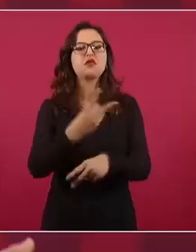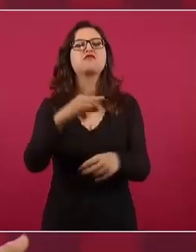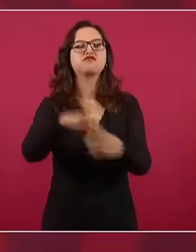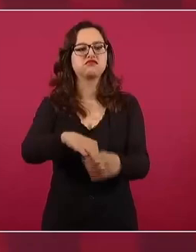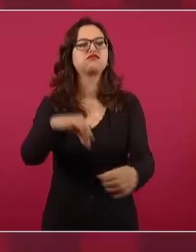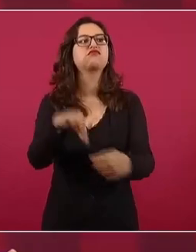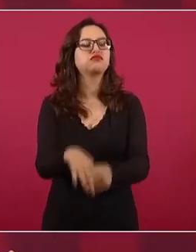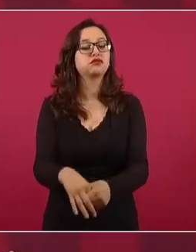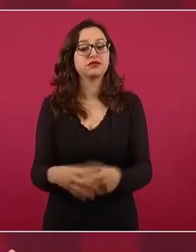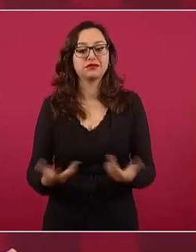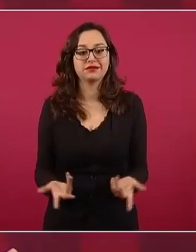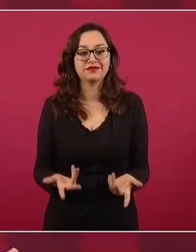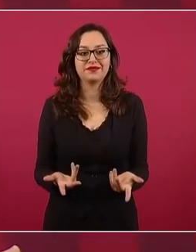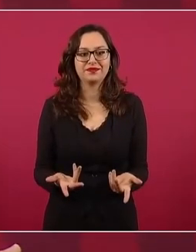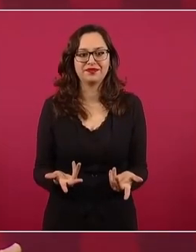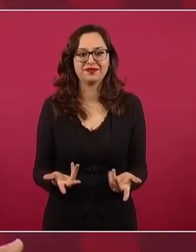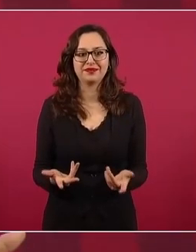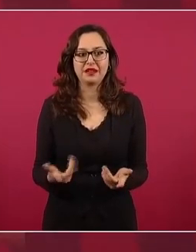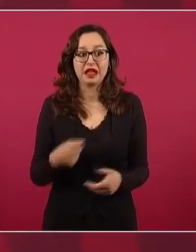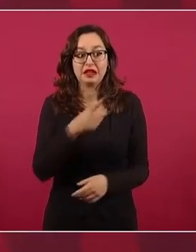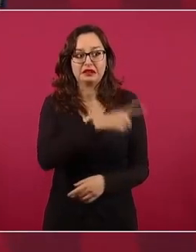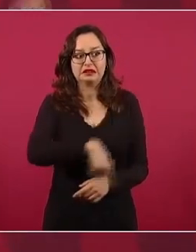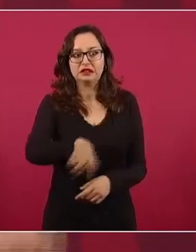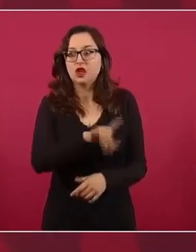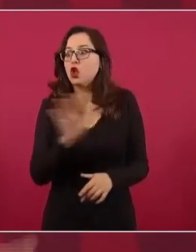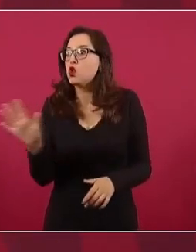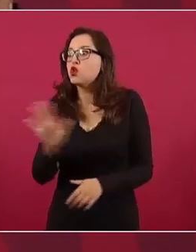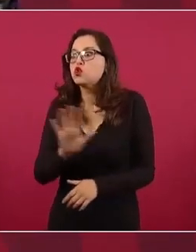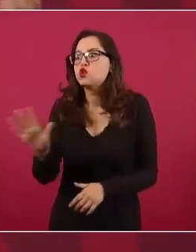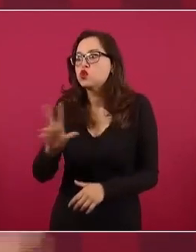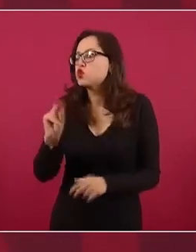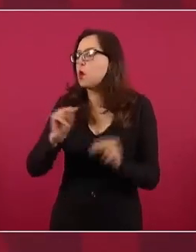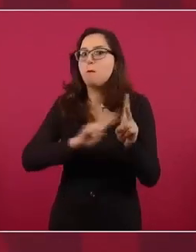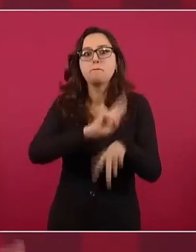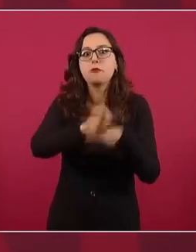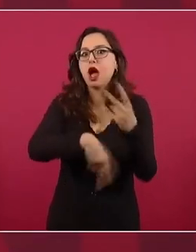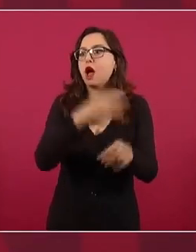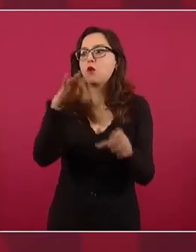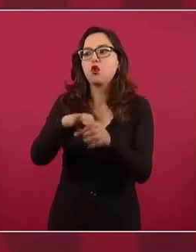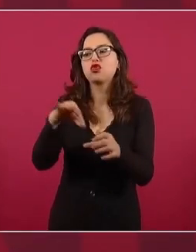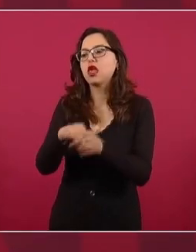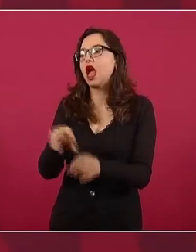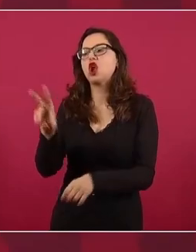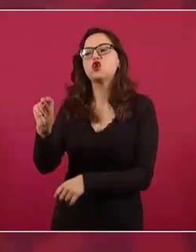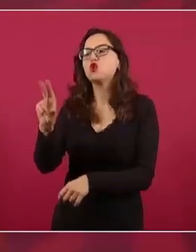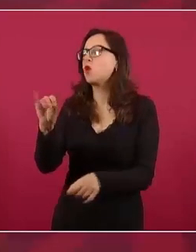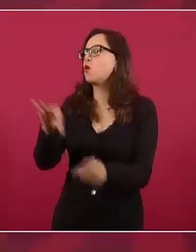participa es cuando se les facilita el fraude.